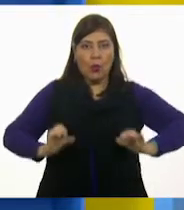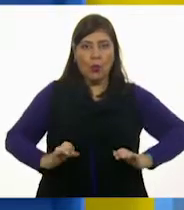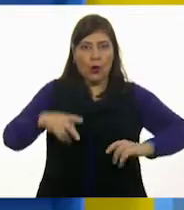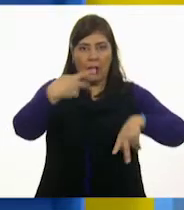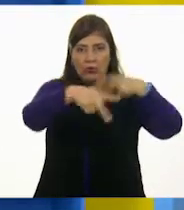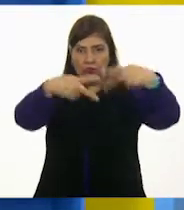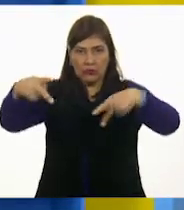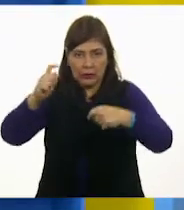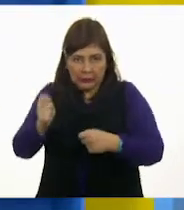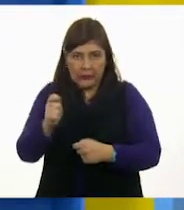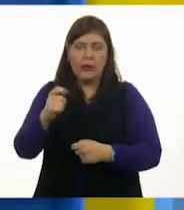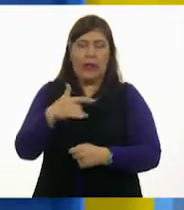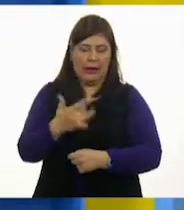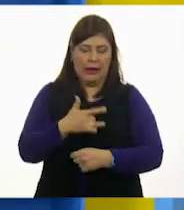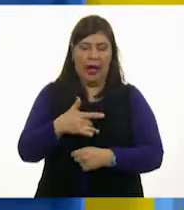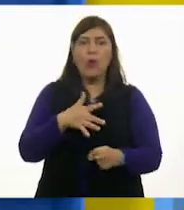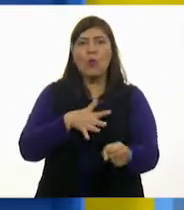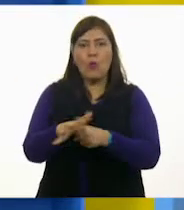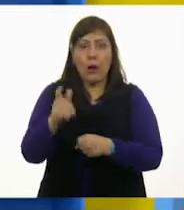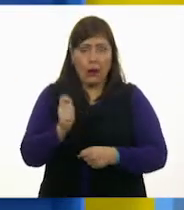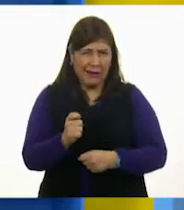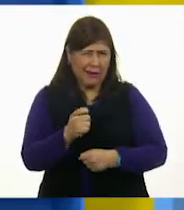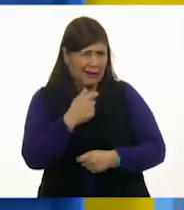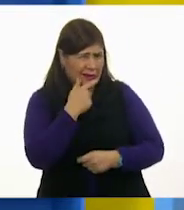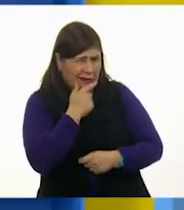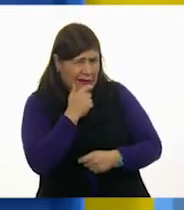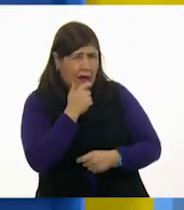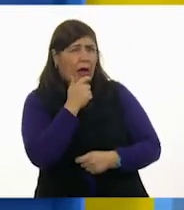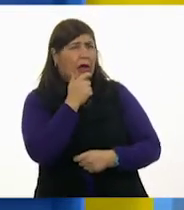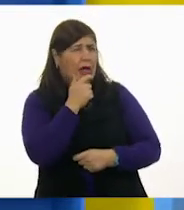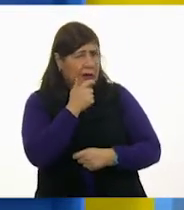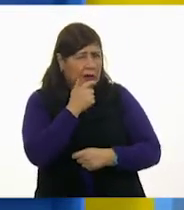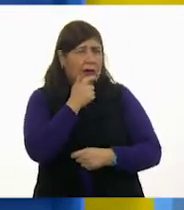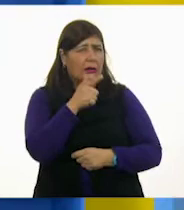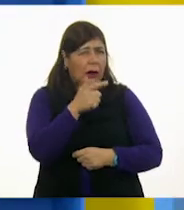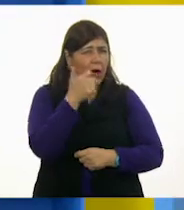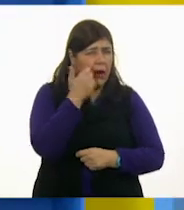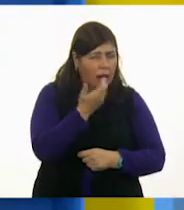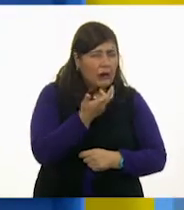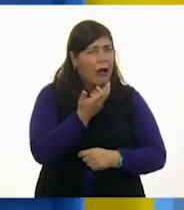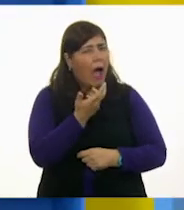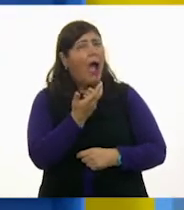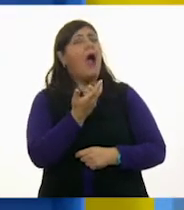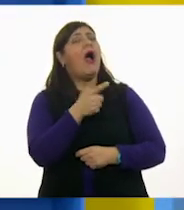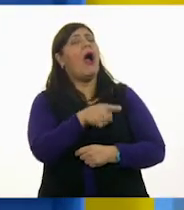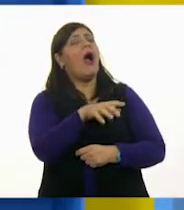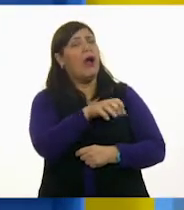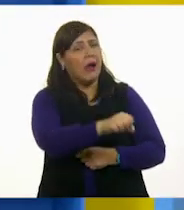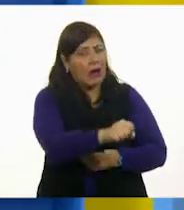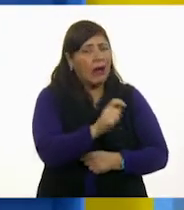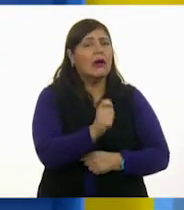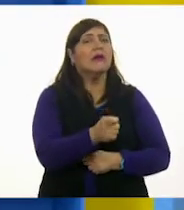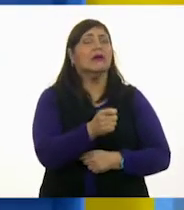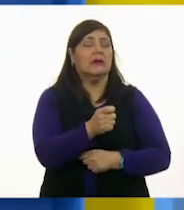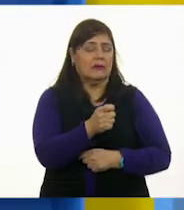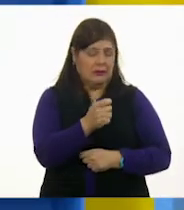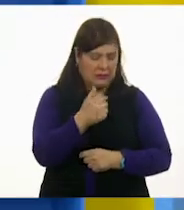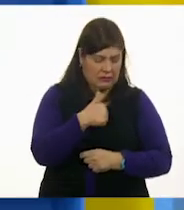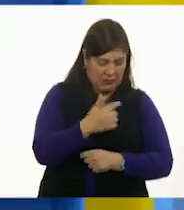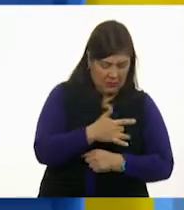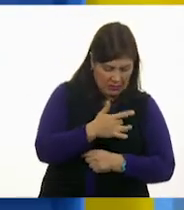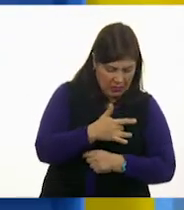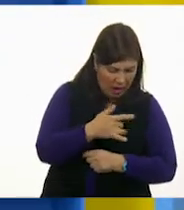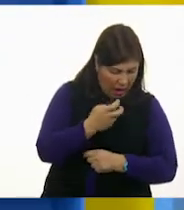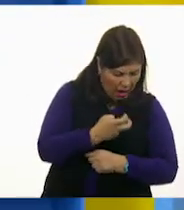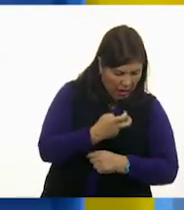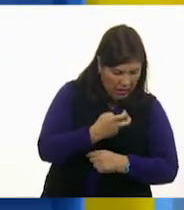lo que estás sintiendo. Esto quiere decir que entonces si yo me siento en este momento así, a otra persona no